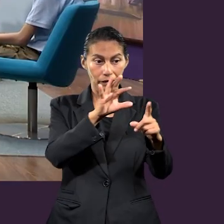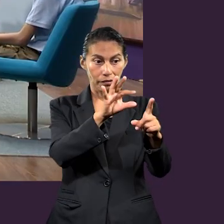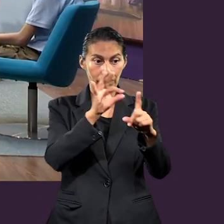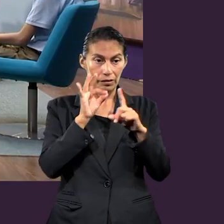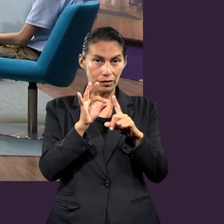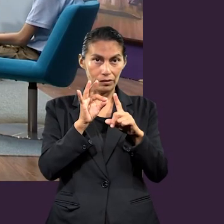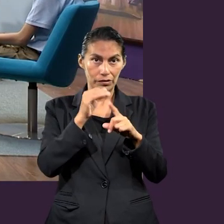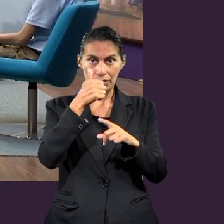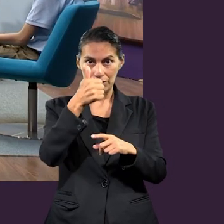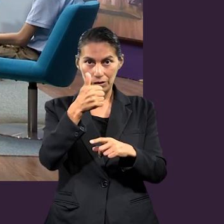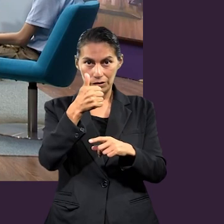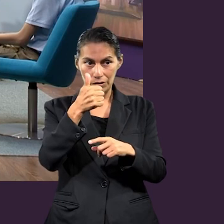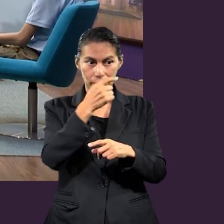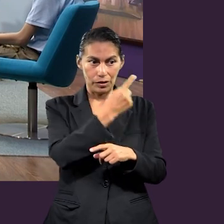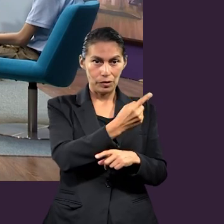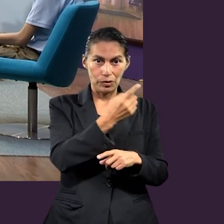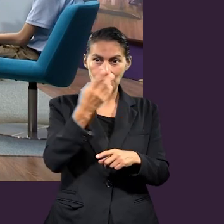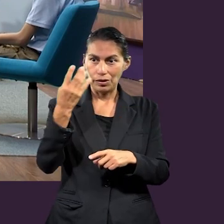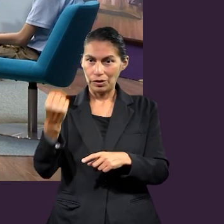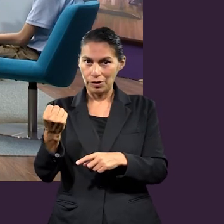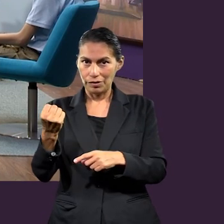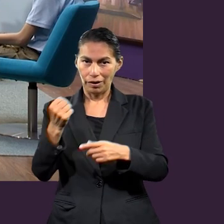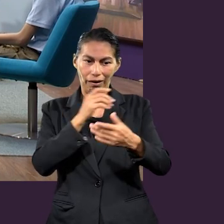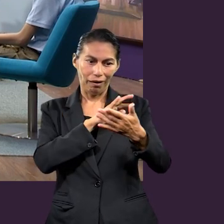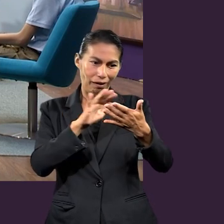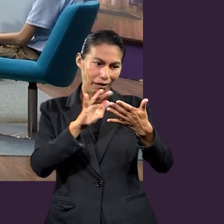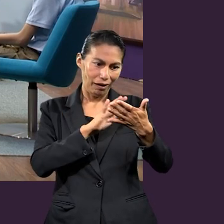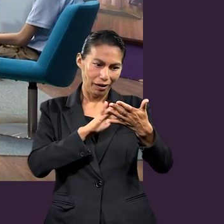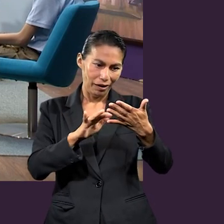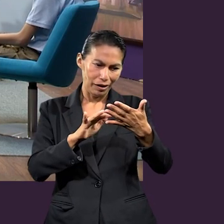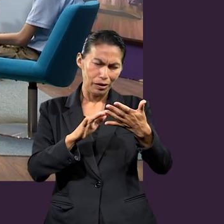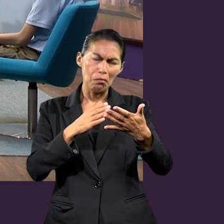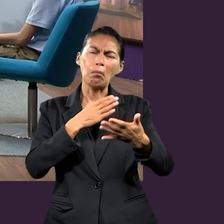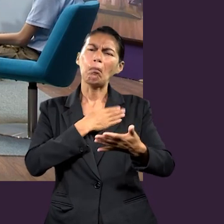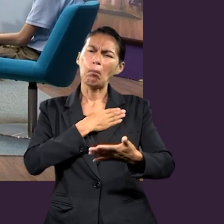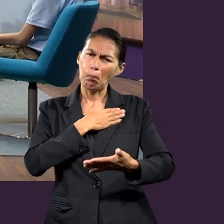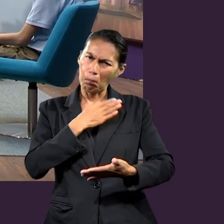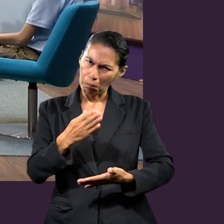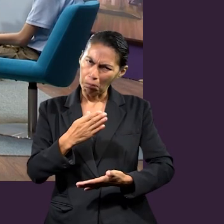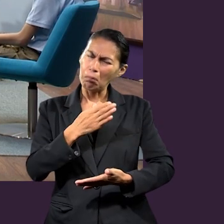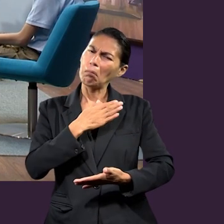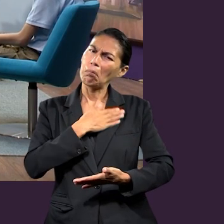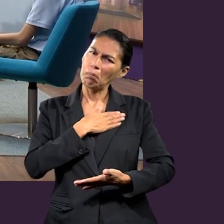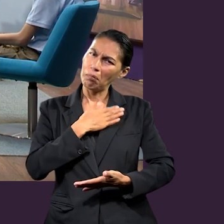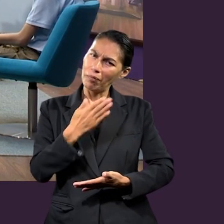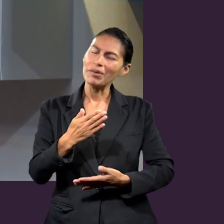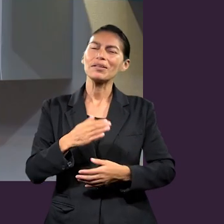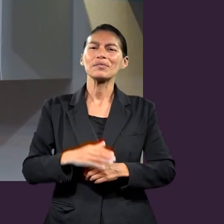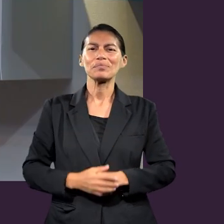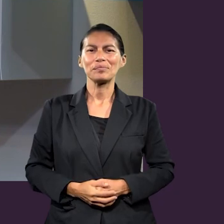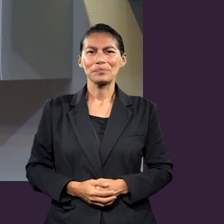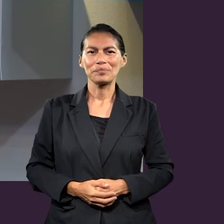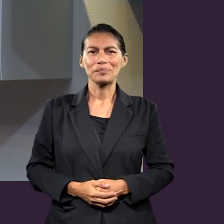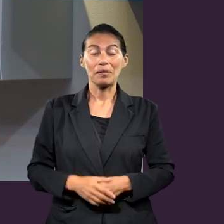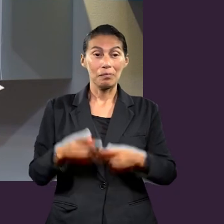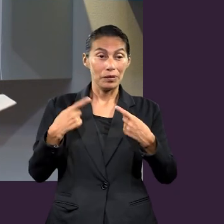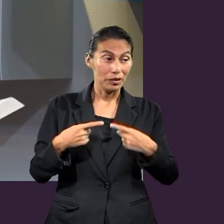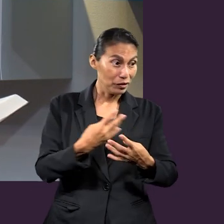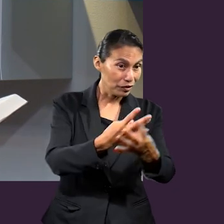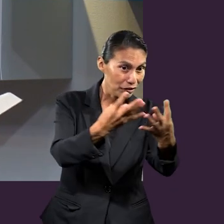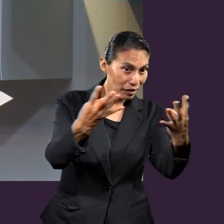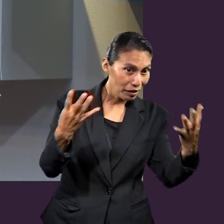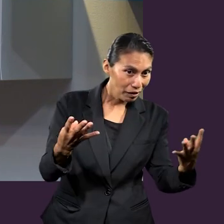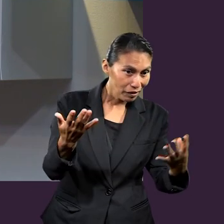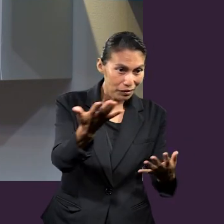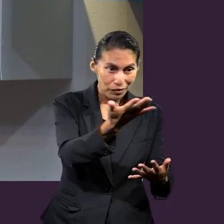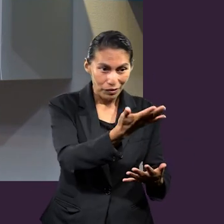leer Efesios 6, del 1 al 9, trae muchos beneficios. Trae beneficios